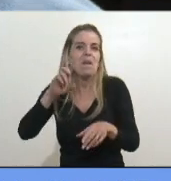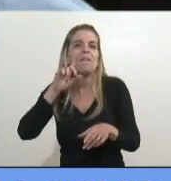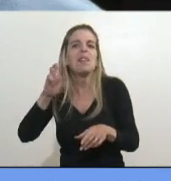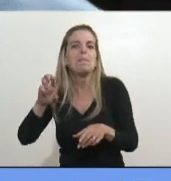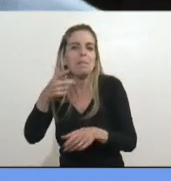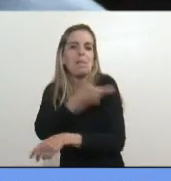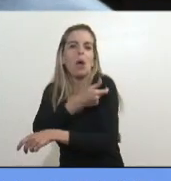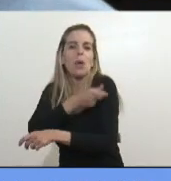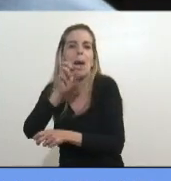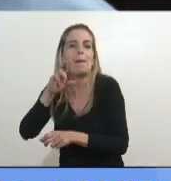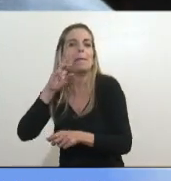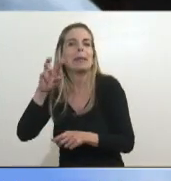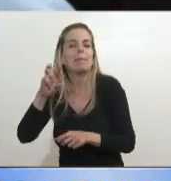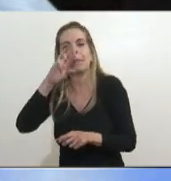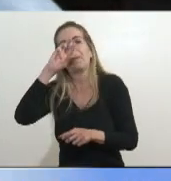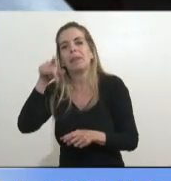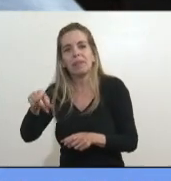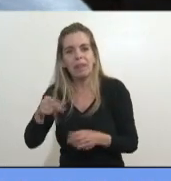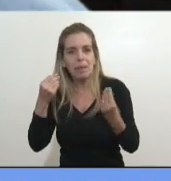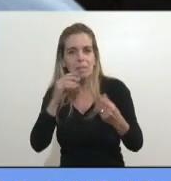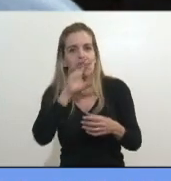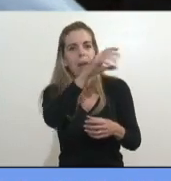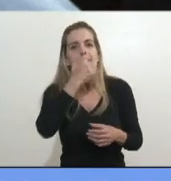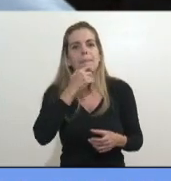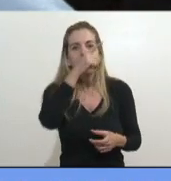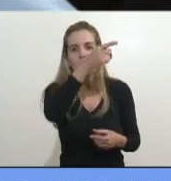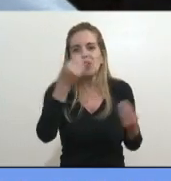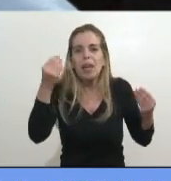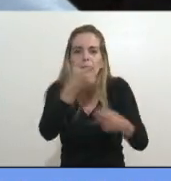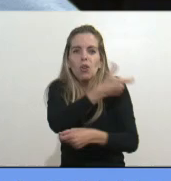¿Qué pasó con la vacuna de Mendoza? ¿Con esto que dijo nuestra vicepresidenta de bloque?